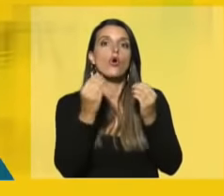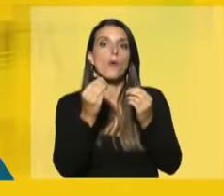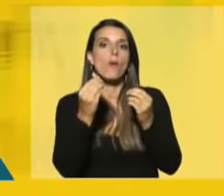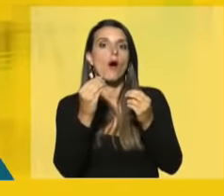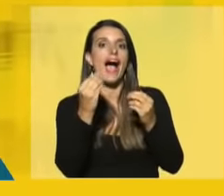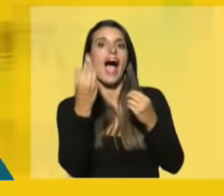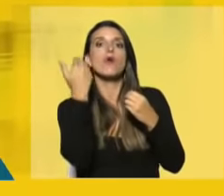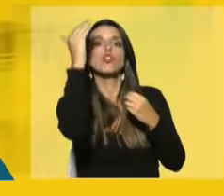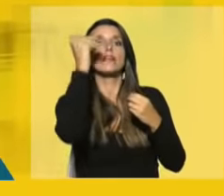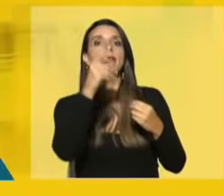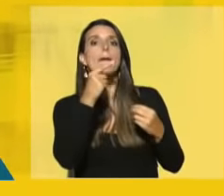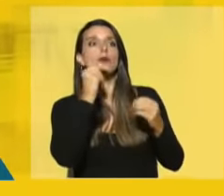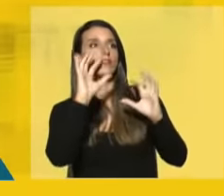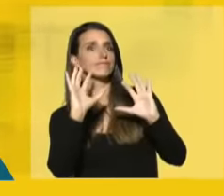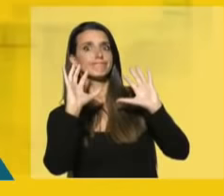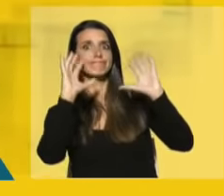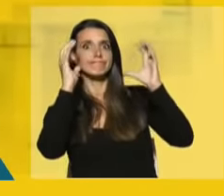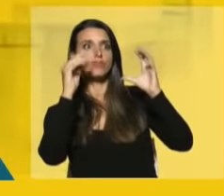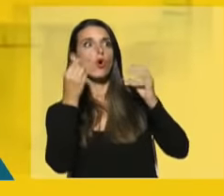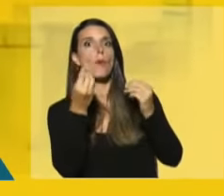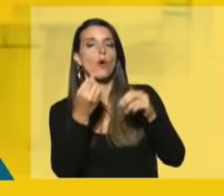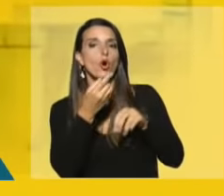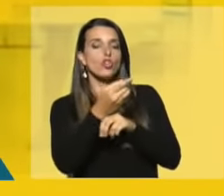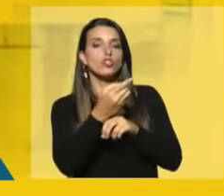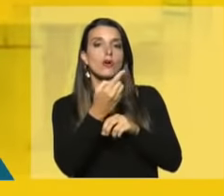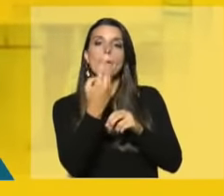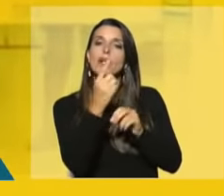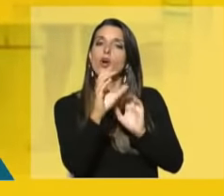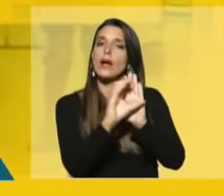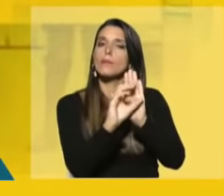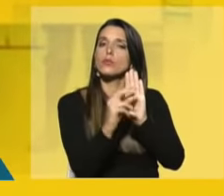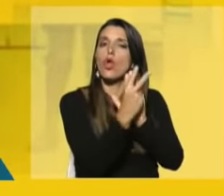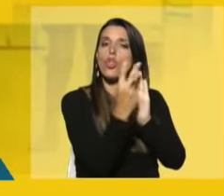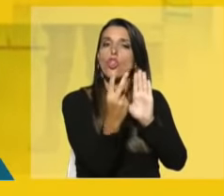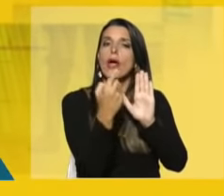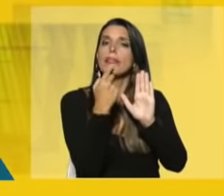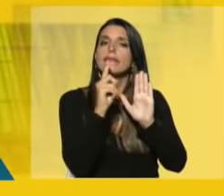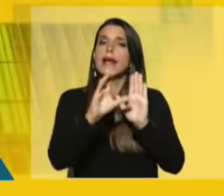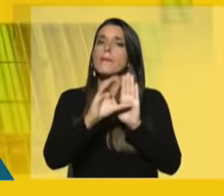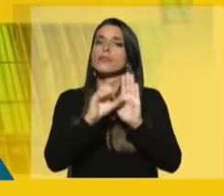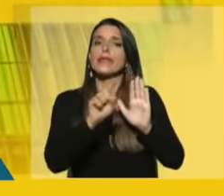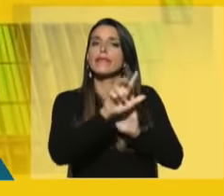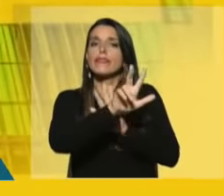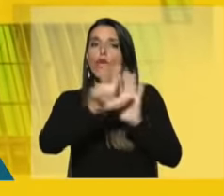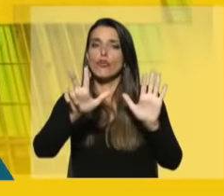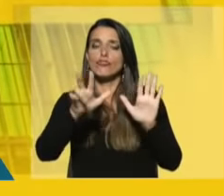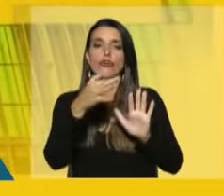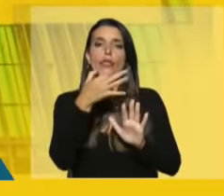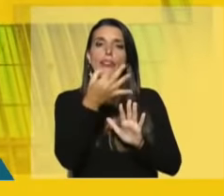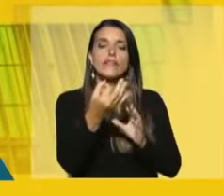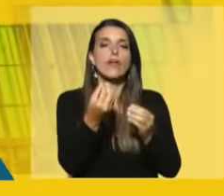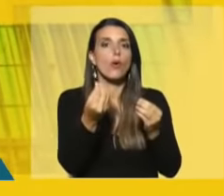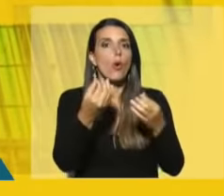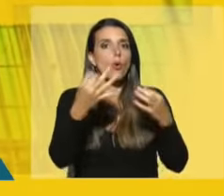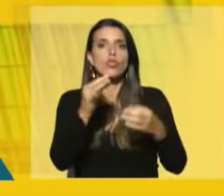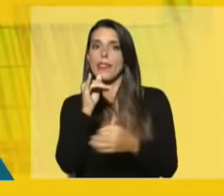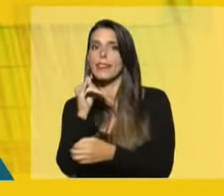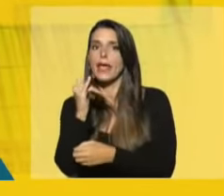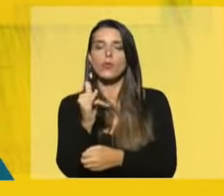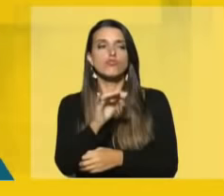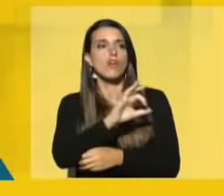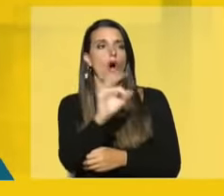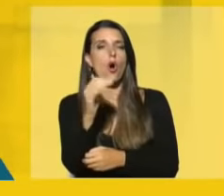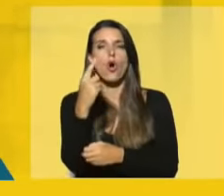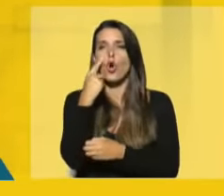a la autoridad policial. En el capítulo 2 está cuestionado el artículo 18. Detalla que recibida una denuncia o